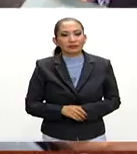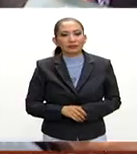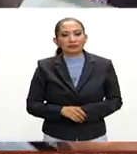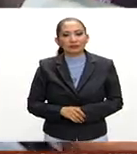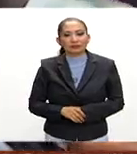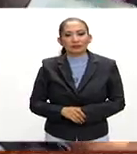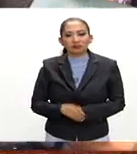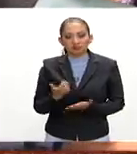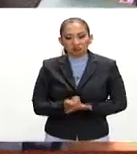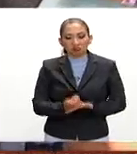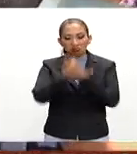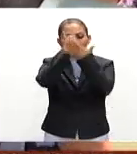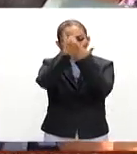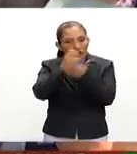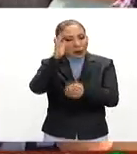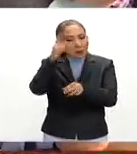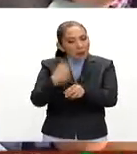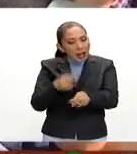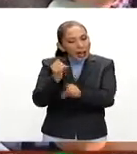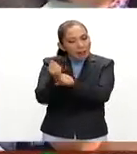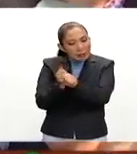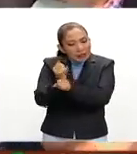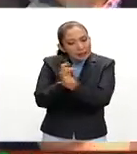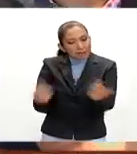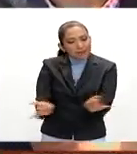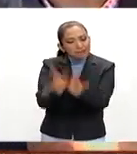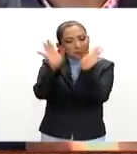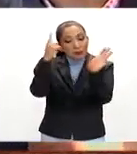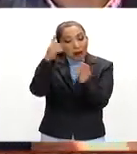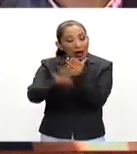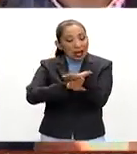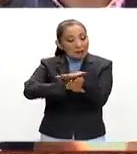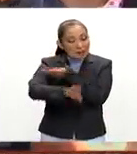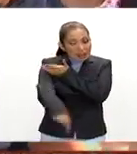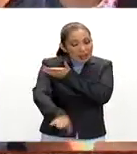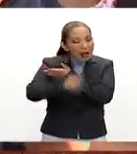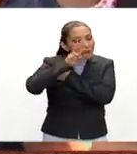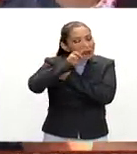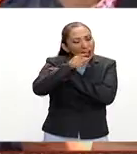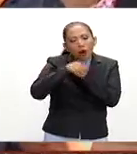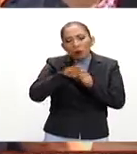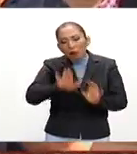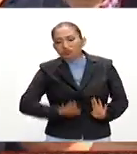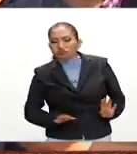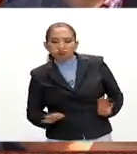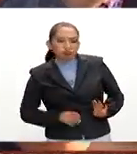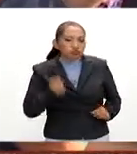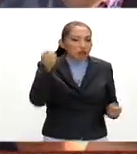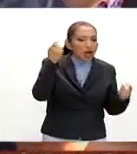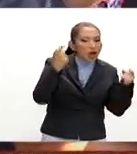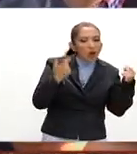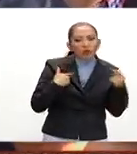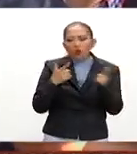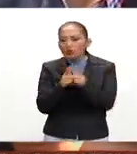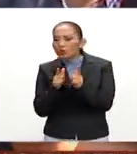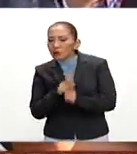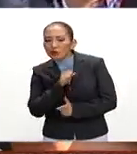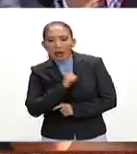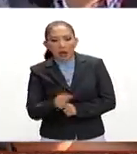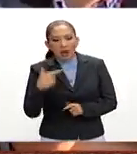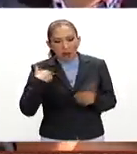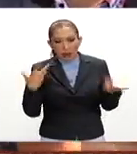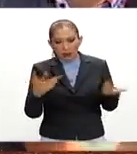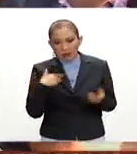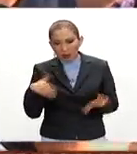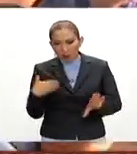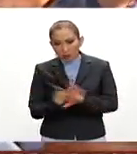Nos ayudan a darle seguimiento a incidentes, a prevenir, a ver el comportamiento de algunas de las bandas que cometen